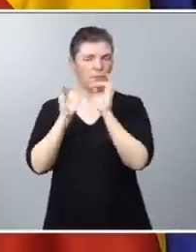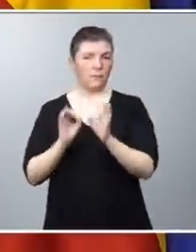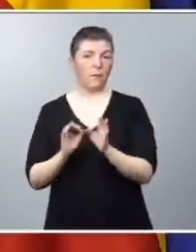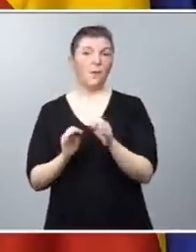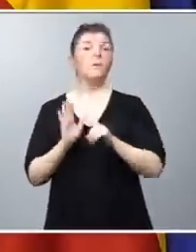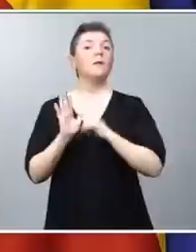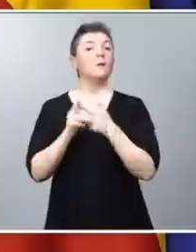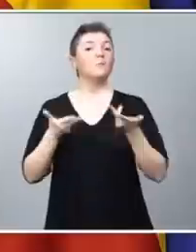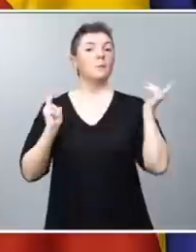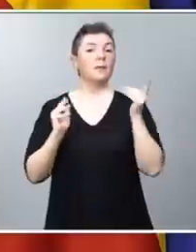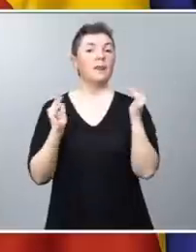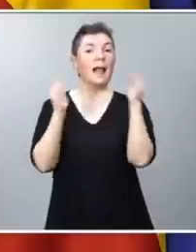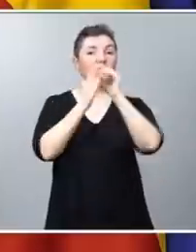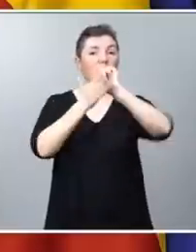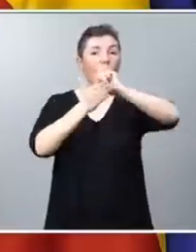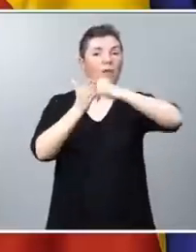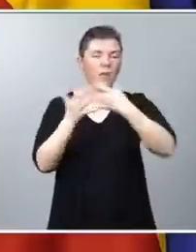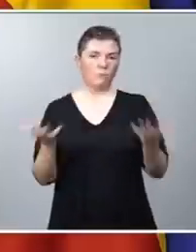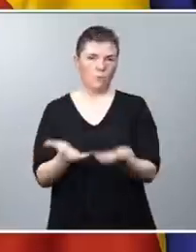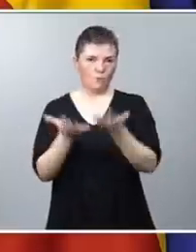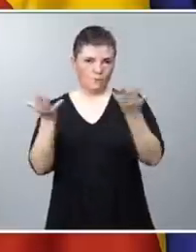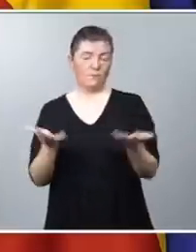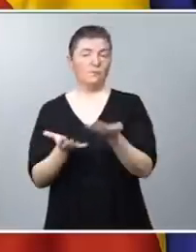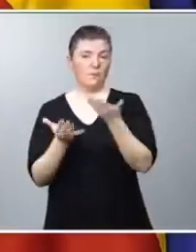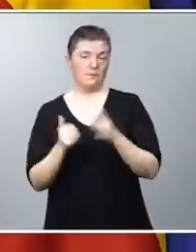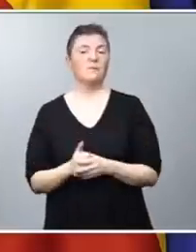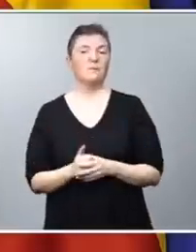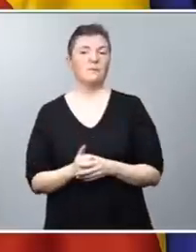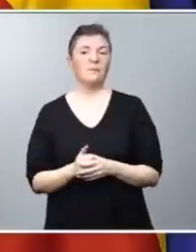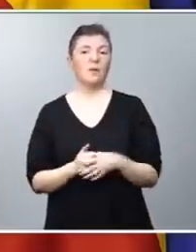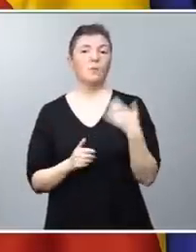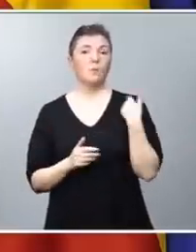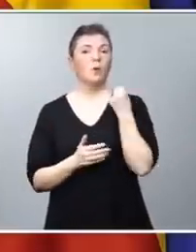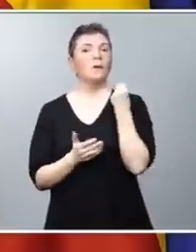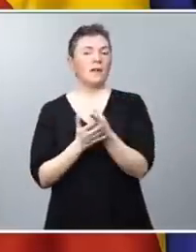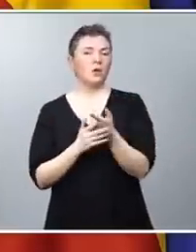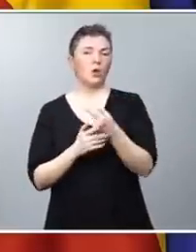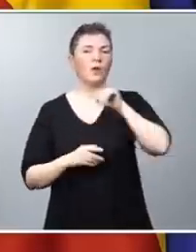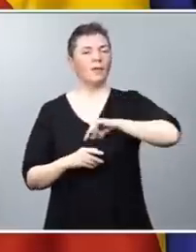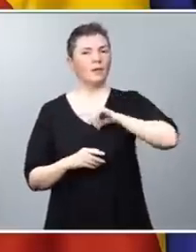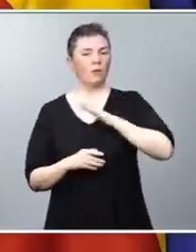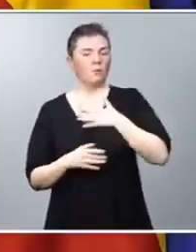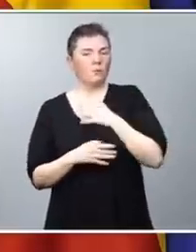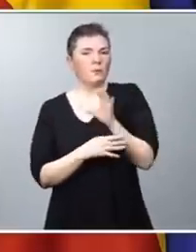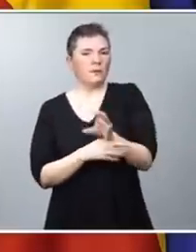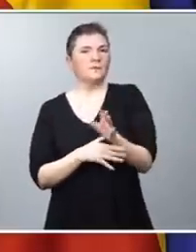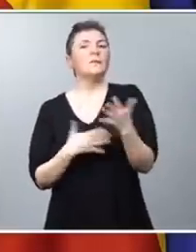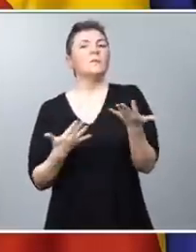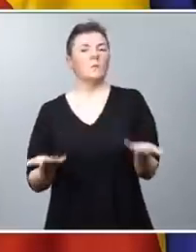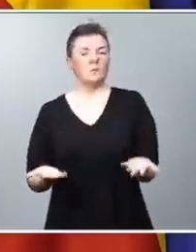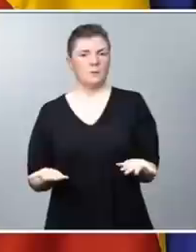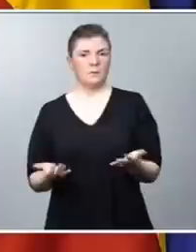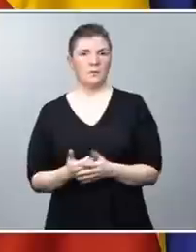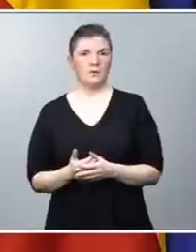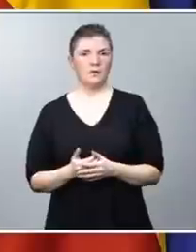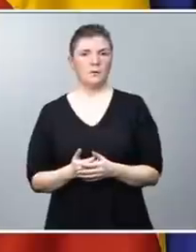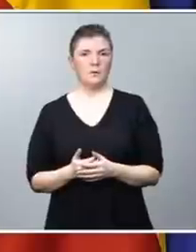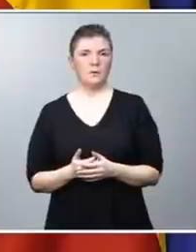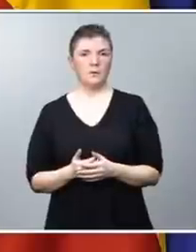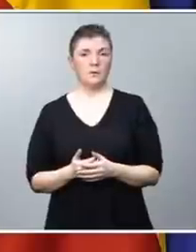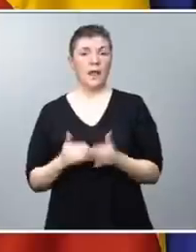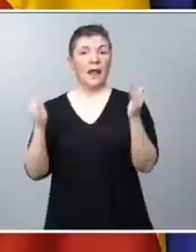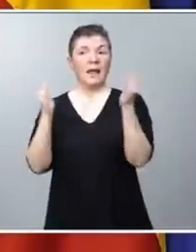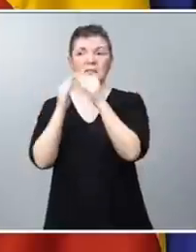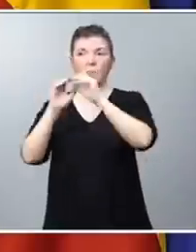vivienda vacía. Quizás uno de los mayores retos éticos que tiene nuestro país es sacar toda esa vivienda vacía